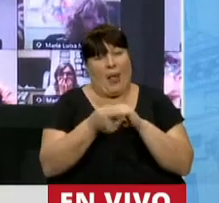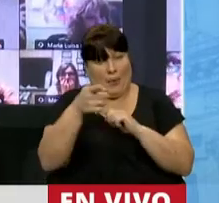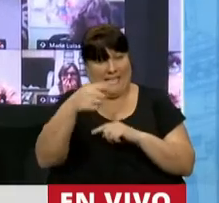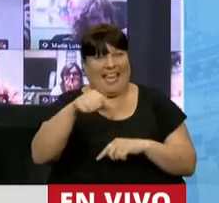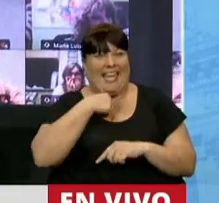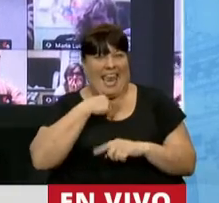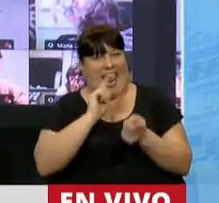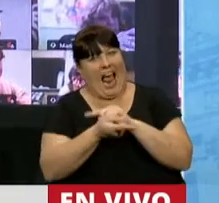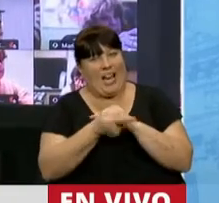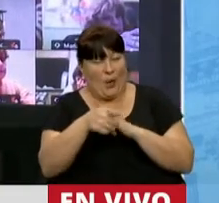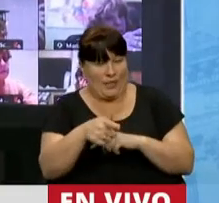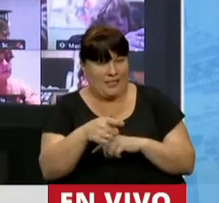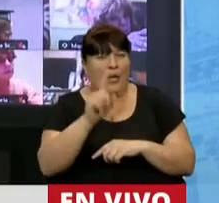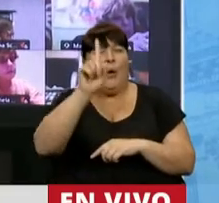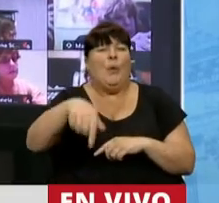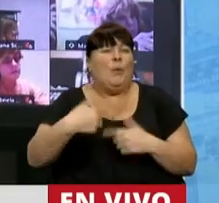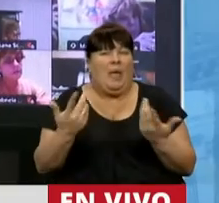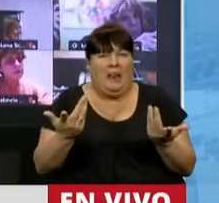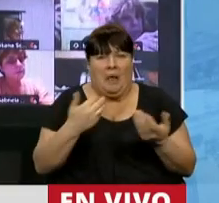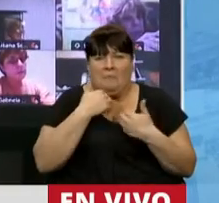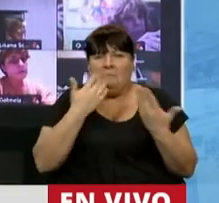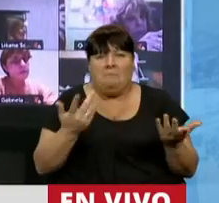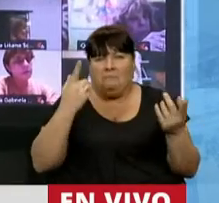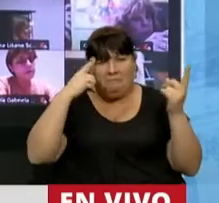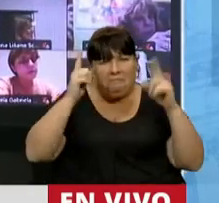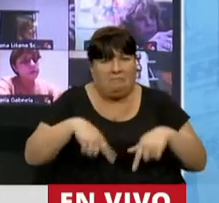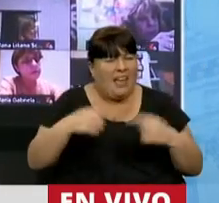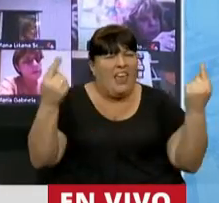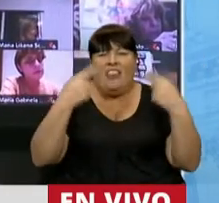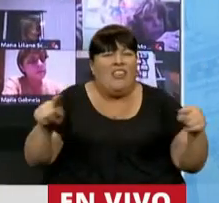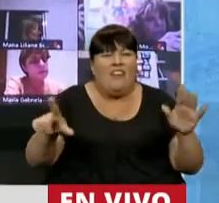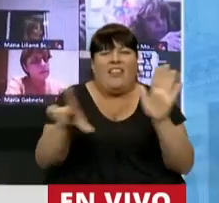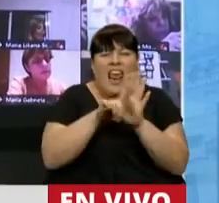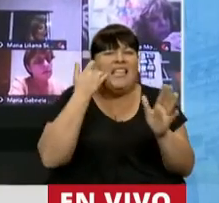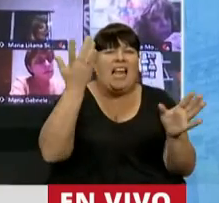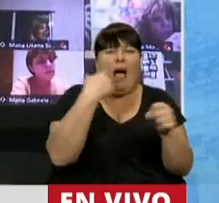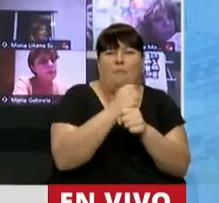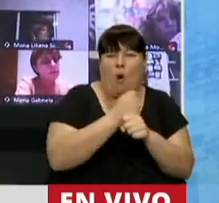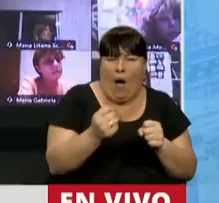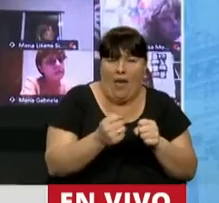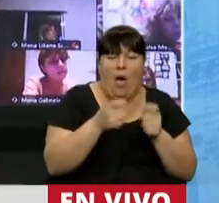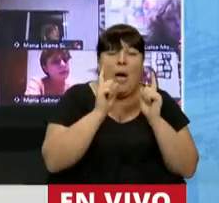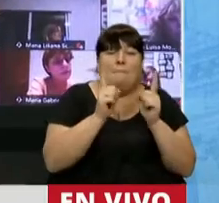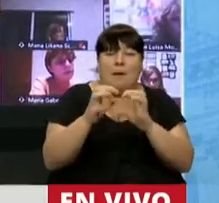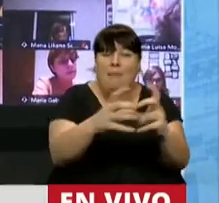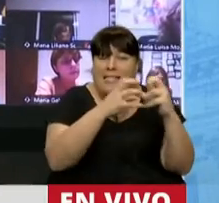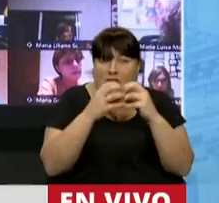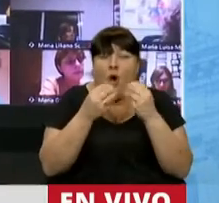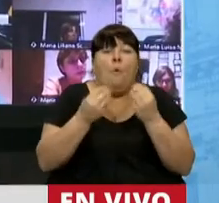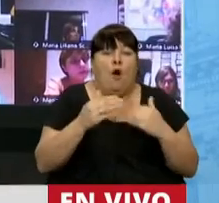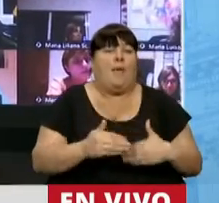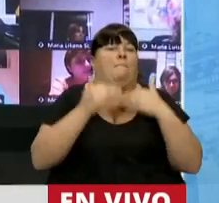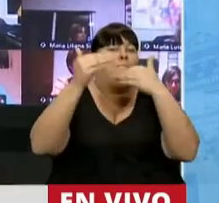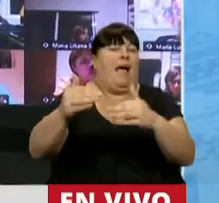que ustedes pretenden imponer nos llevaría un sinsentido al extremo opuesto a la norma aprobada y en la misma sesión, porque se